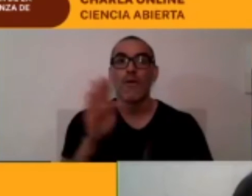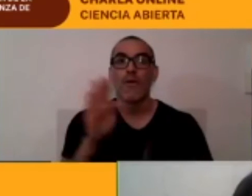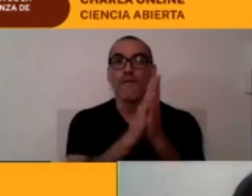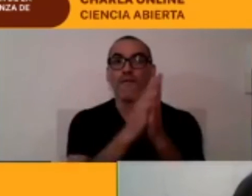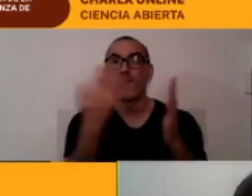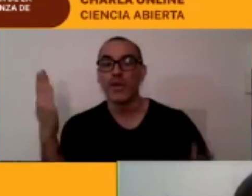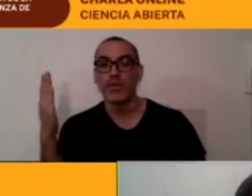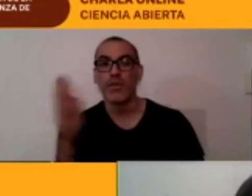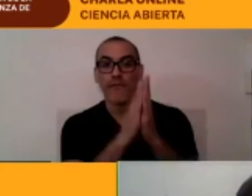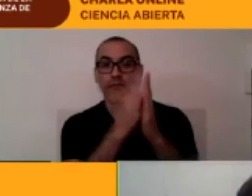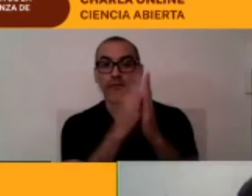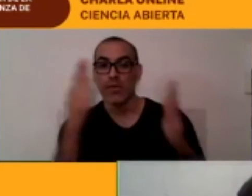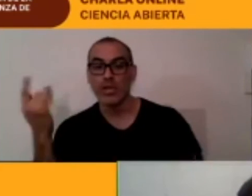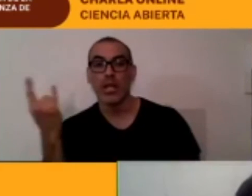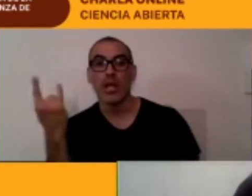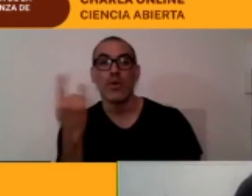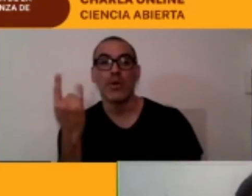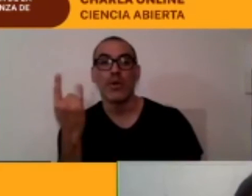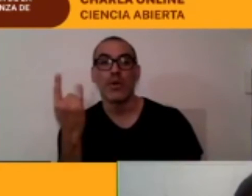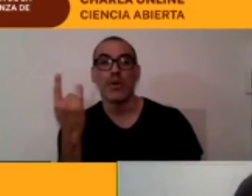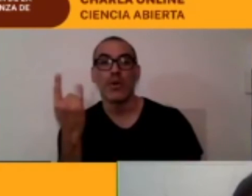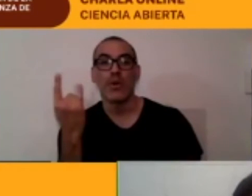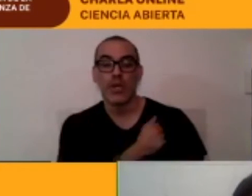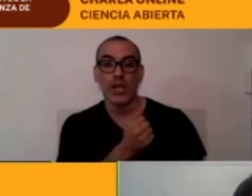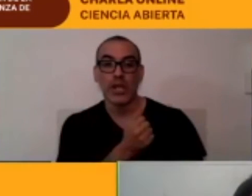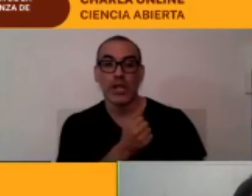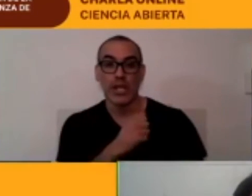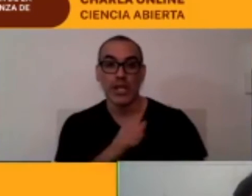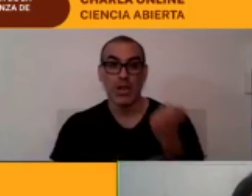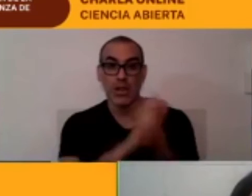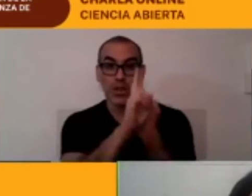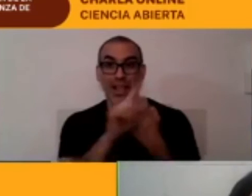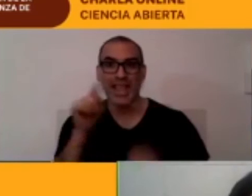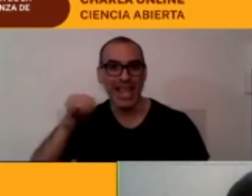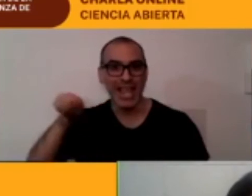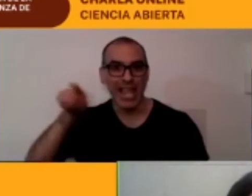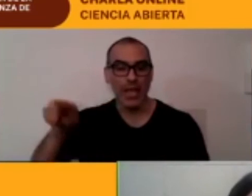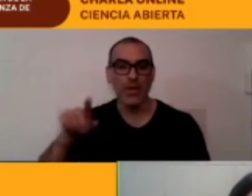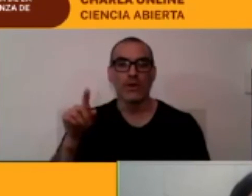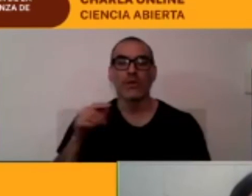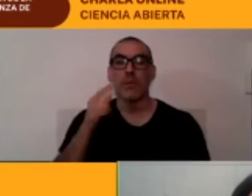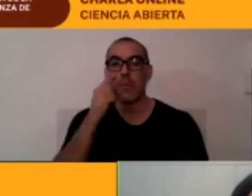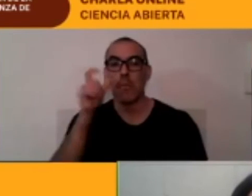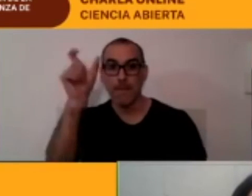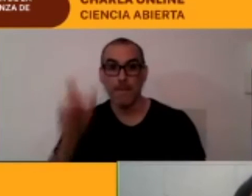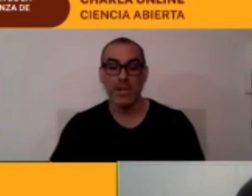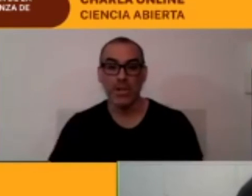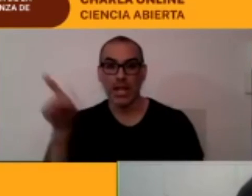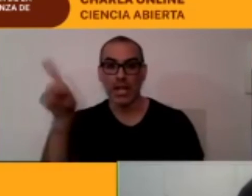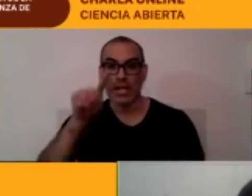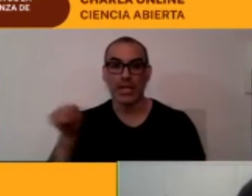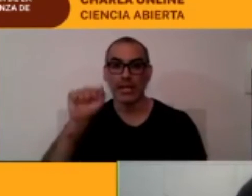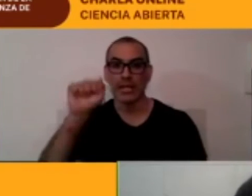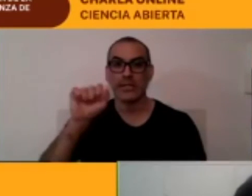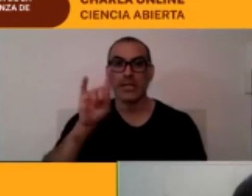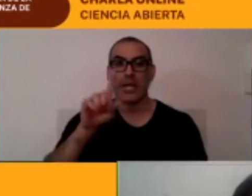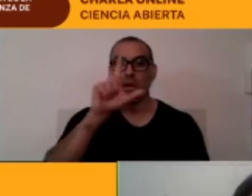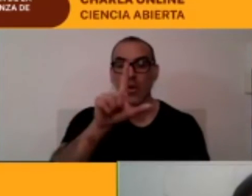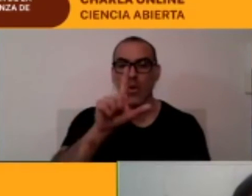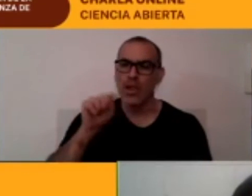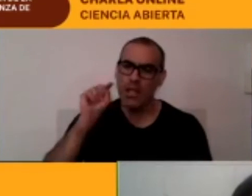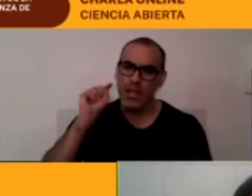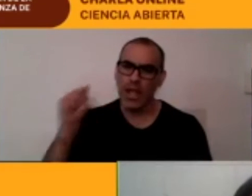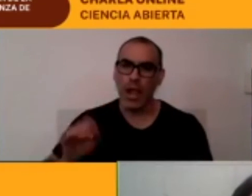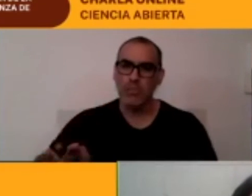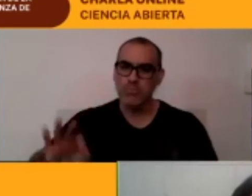del Norte porque ellos Saúl trabaja ahí él es una excelente persona y tú le pides algo y al